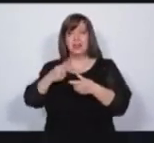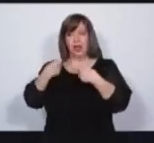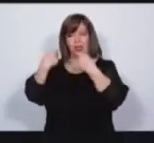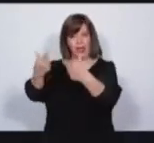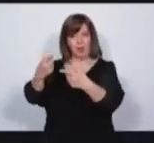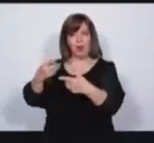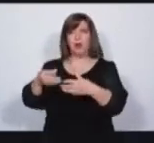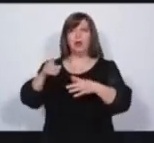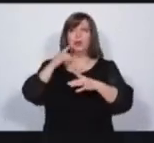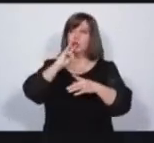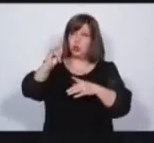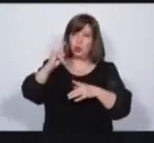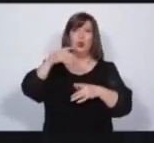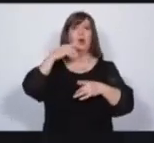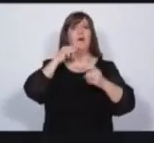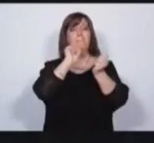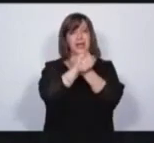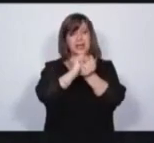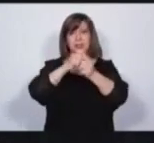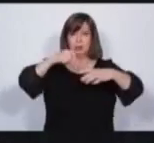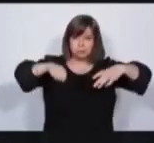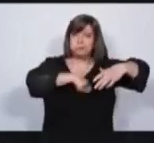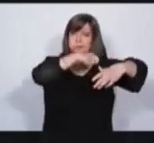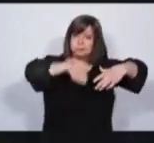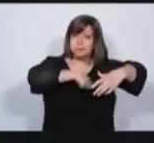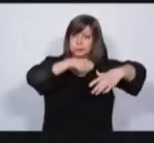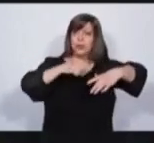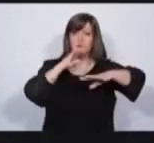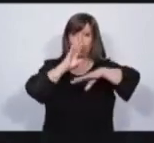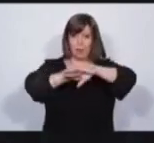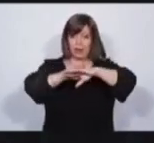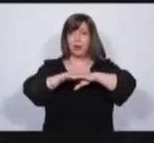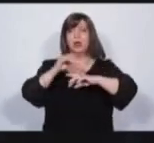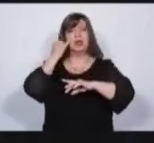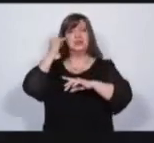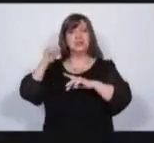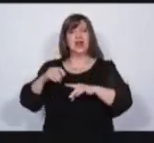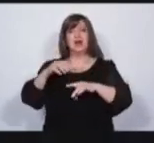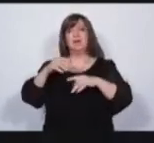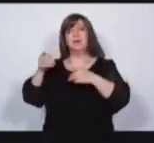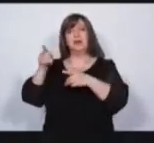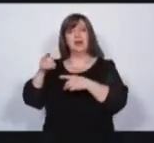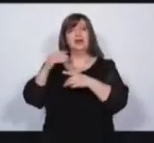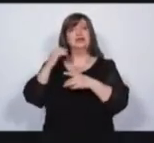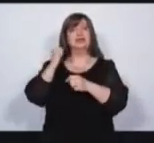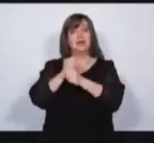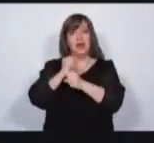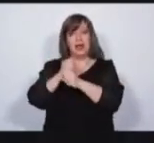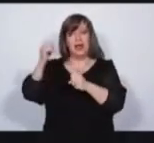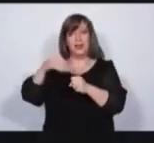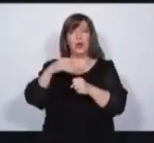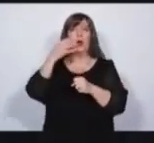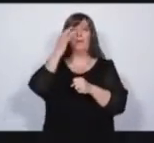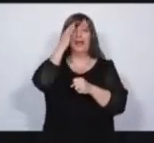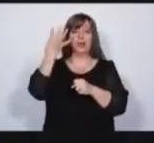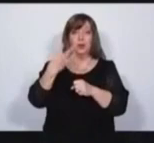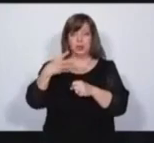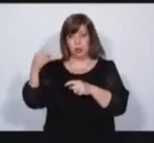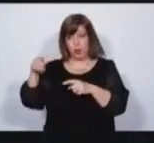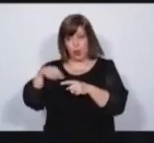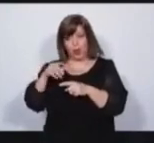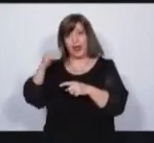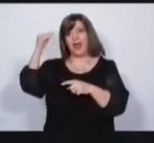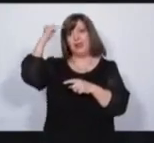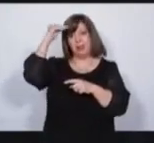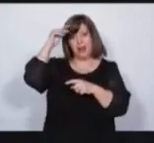jueces designados por Cornejo y de Marchi. Que cumplan funciones 24 horas. Que estén cuando los necesitamos. Cuando